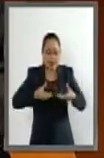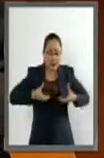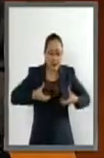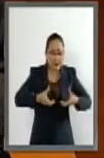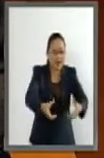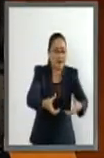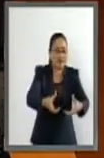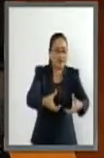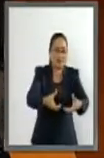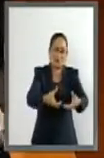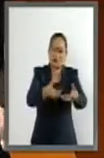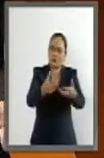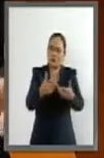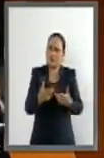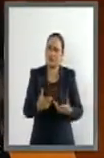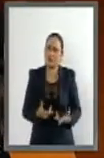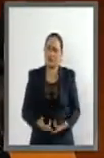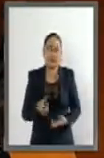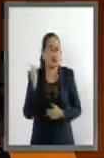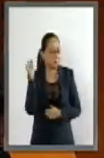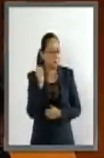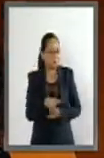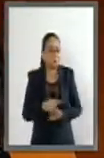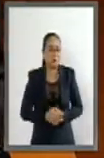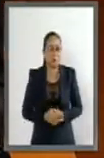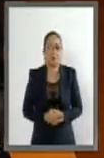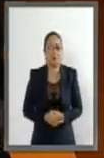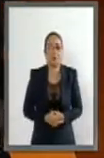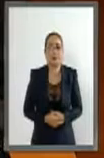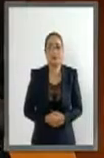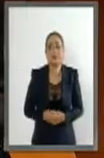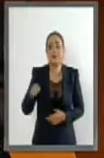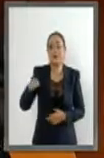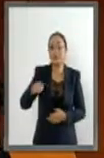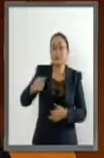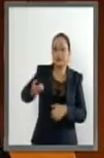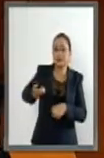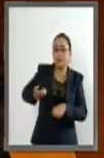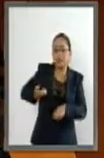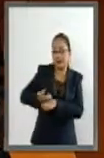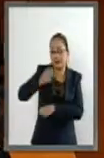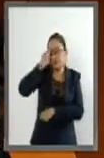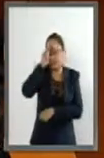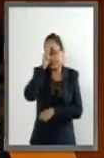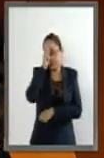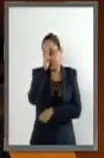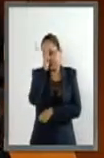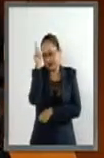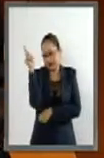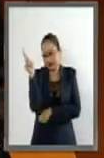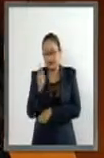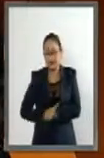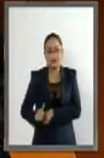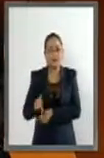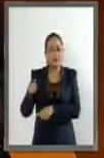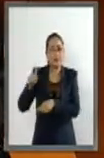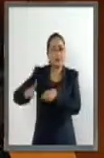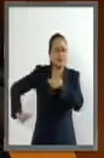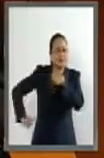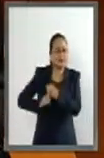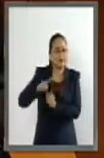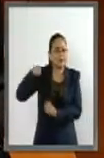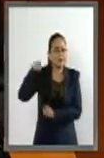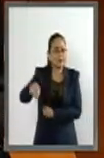presentan daños considerables. El estado que presenta mayores afectaciones es Oaxaca,